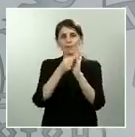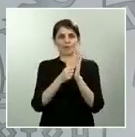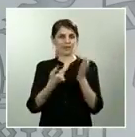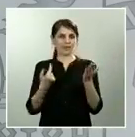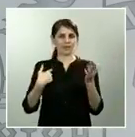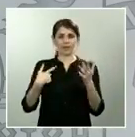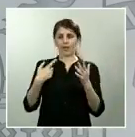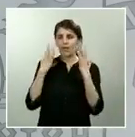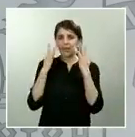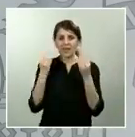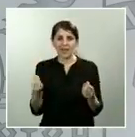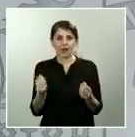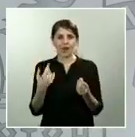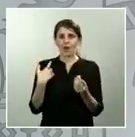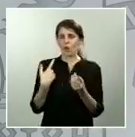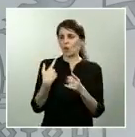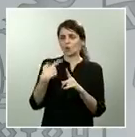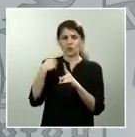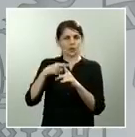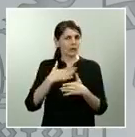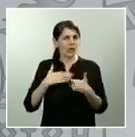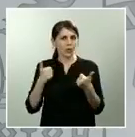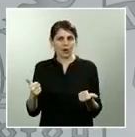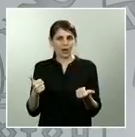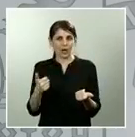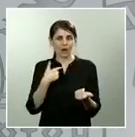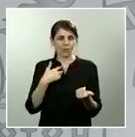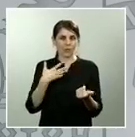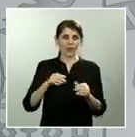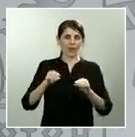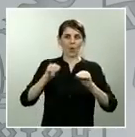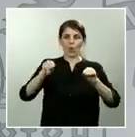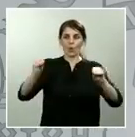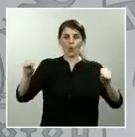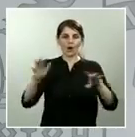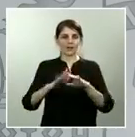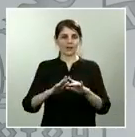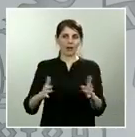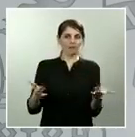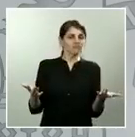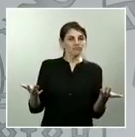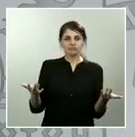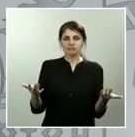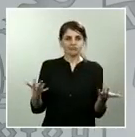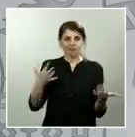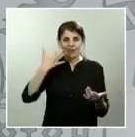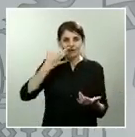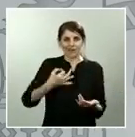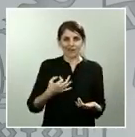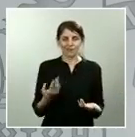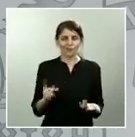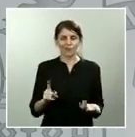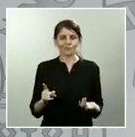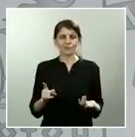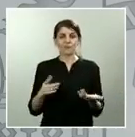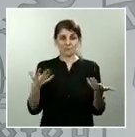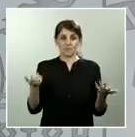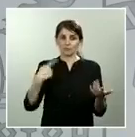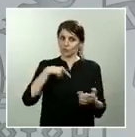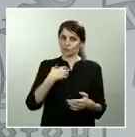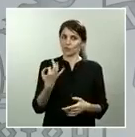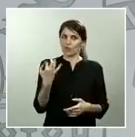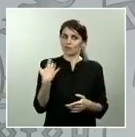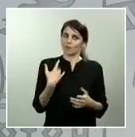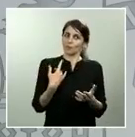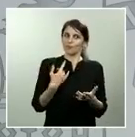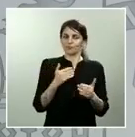producir, como digo, una alarma injustificada. E, igualmente, este Gobierno impulsa el que, por supuesto, pueda